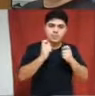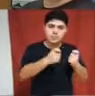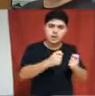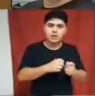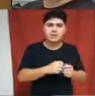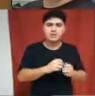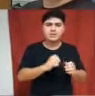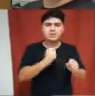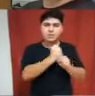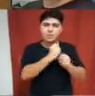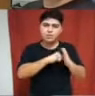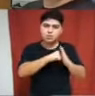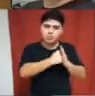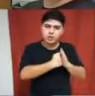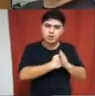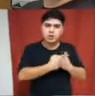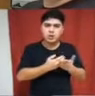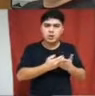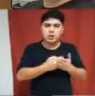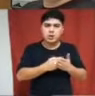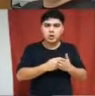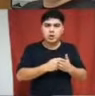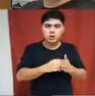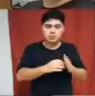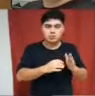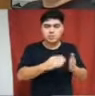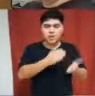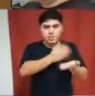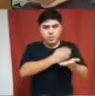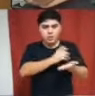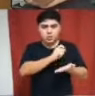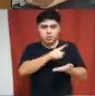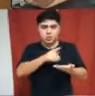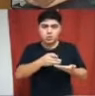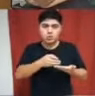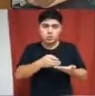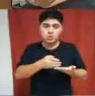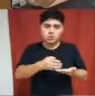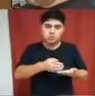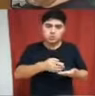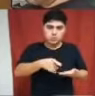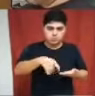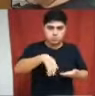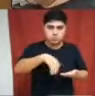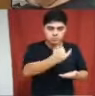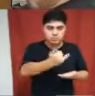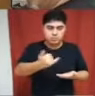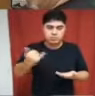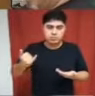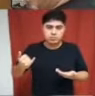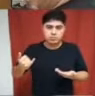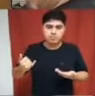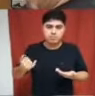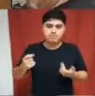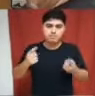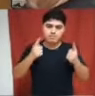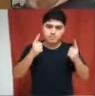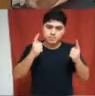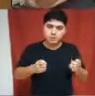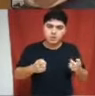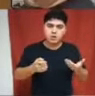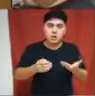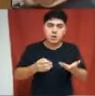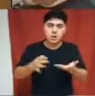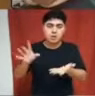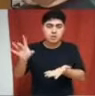por la municipalidad o algún otro derecho con el que seguramente todos estamos de acuerdo, creo que las contrataciones